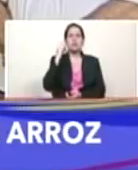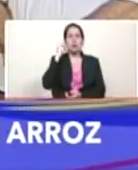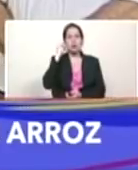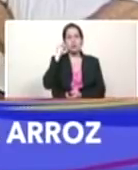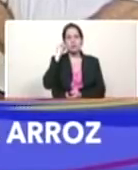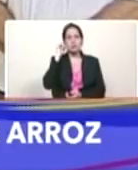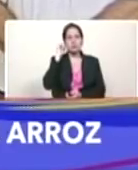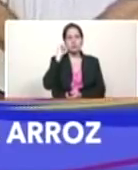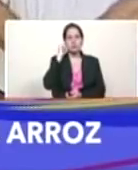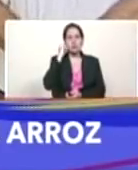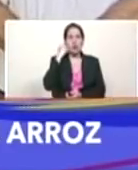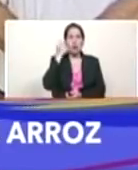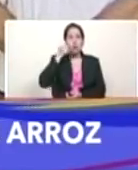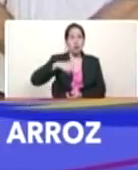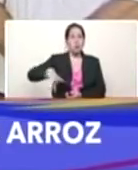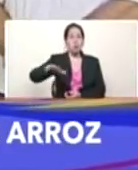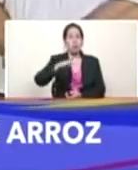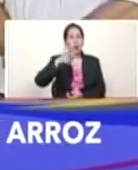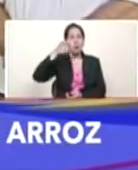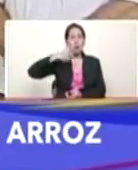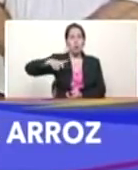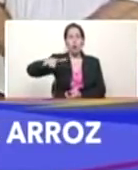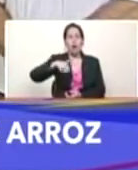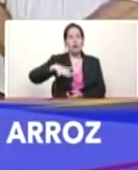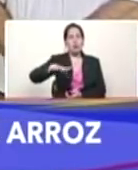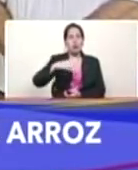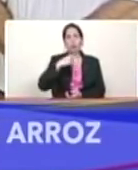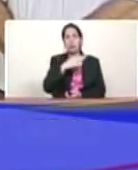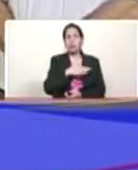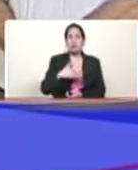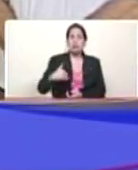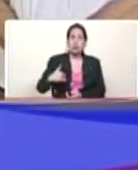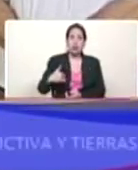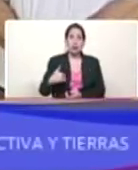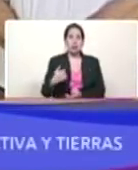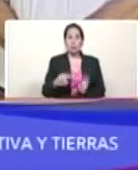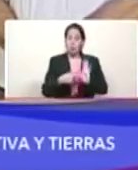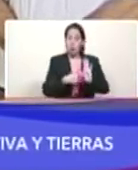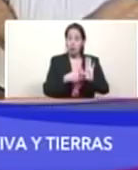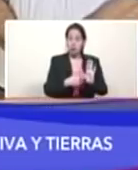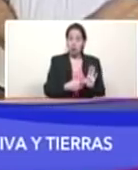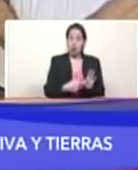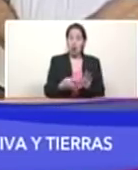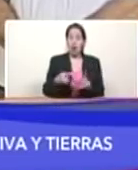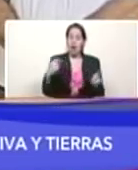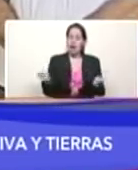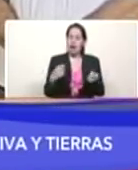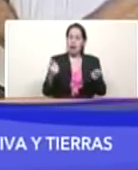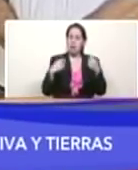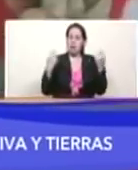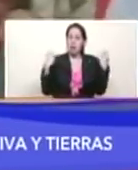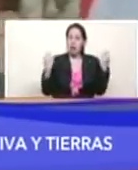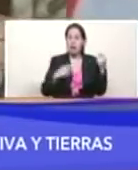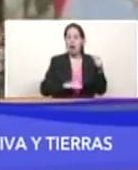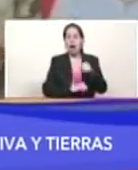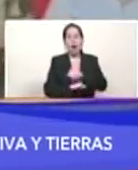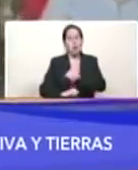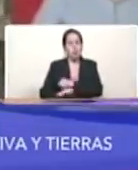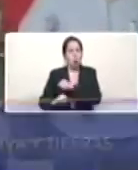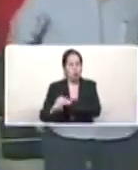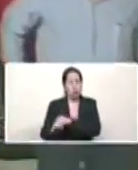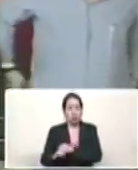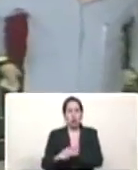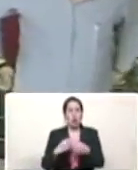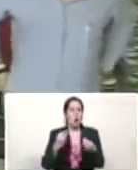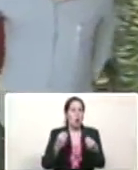ese pueblo huariqueño de Calabozo que tanto lo quiere, que demostró en esa campaña el potencial y el talante del